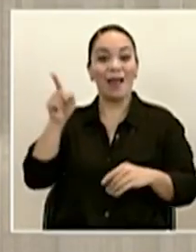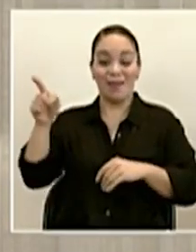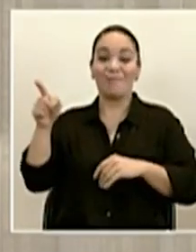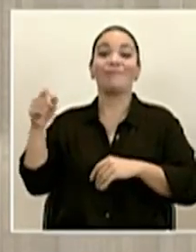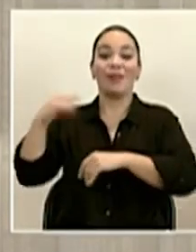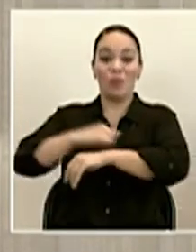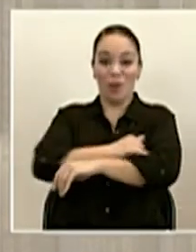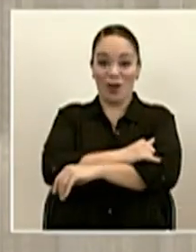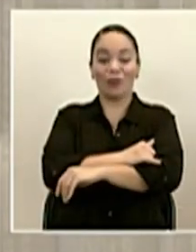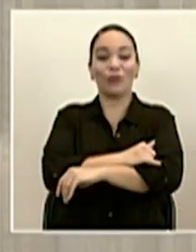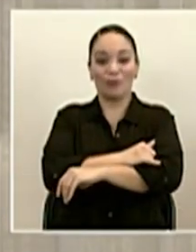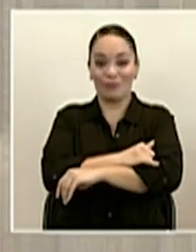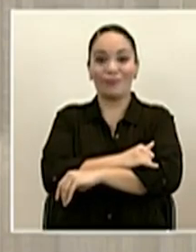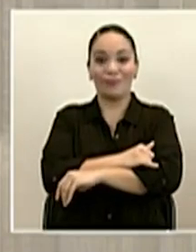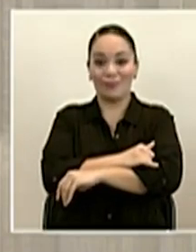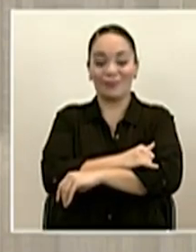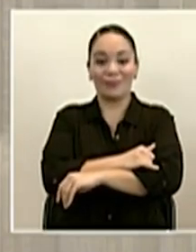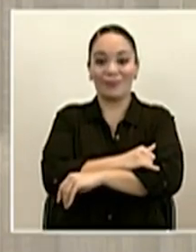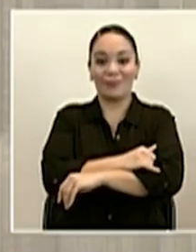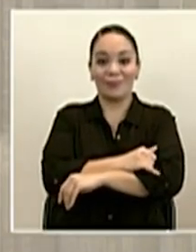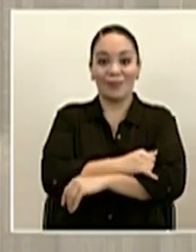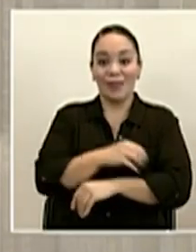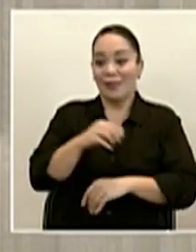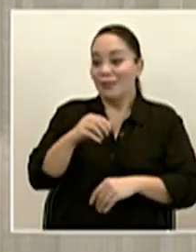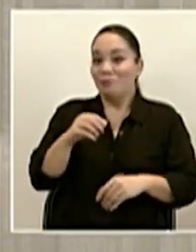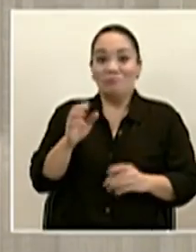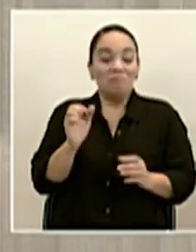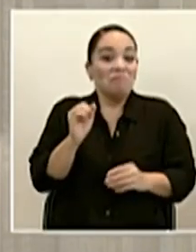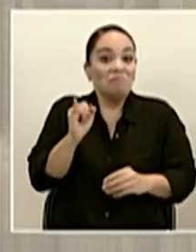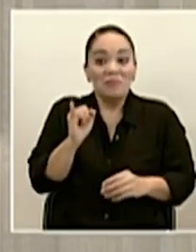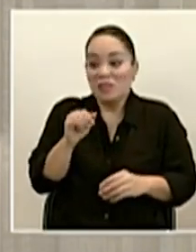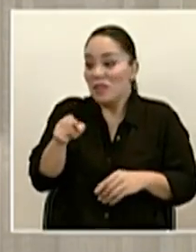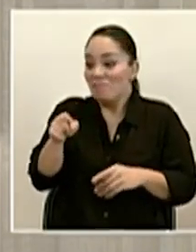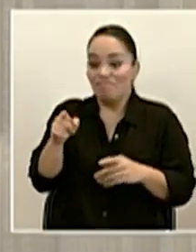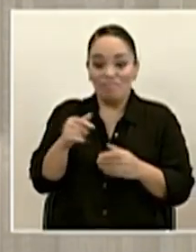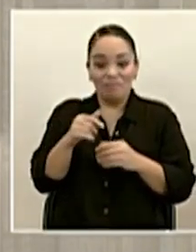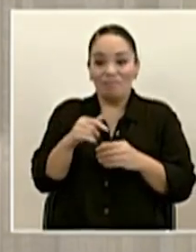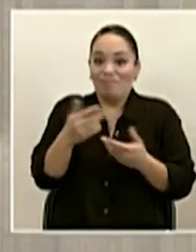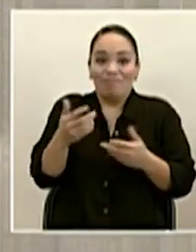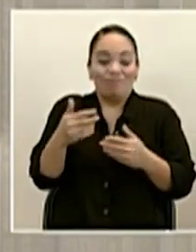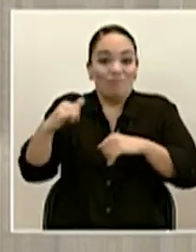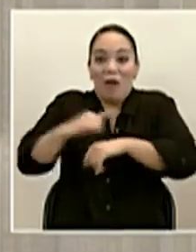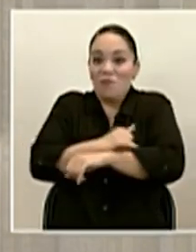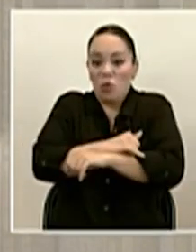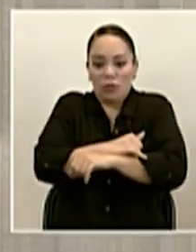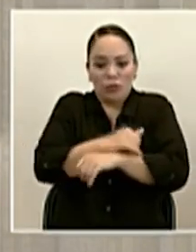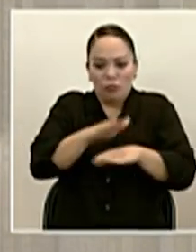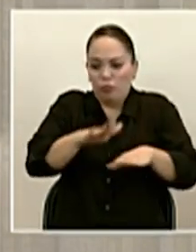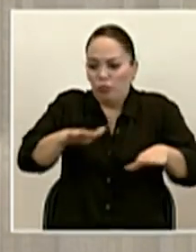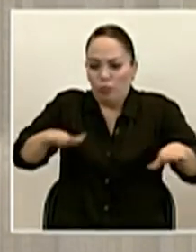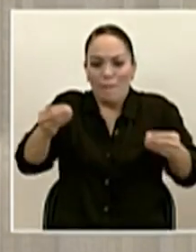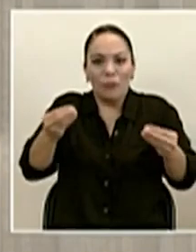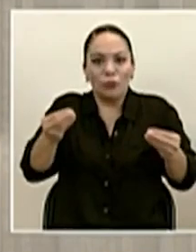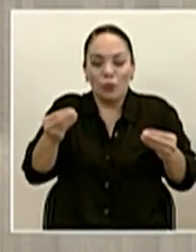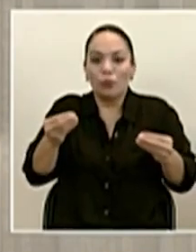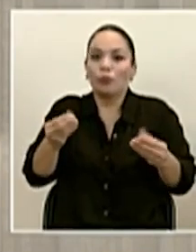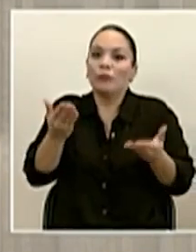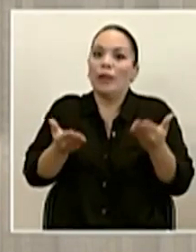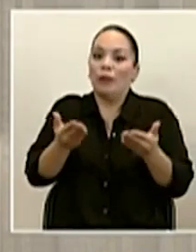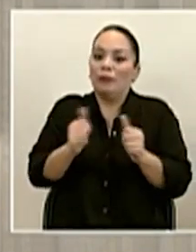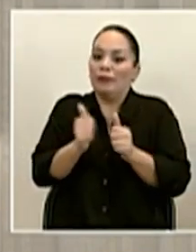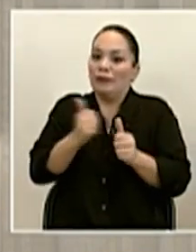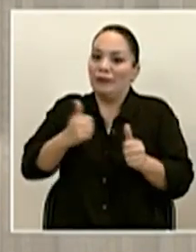Así que el que el que no lo saca por avión puede que hayan largos atrasos en puerto y que eso no llegue a tiempo.